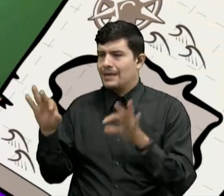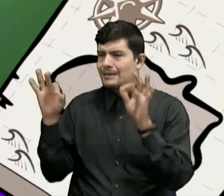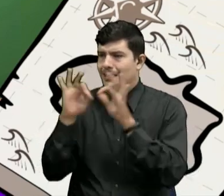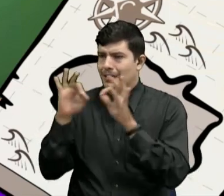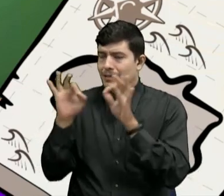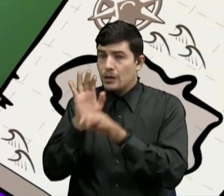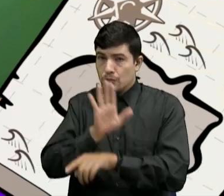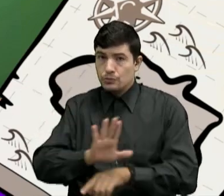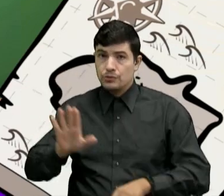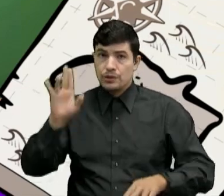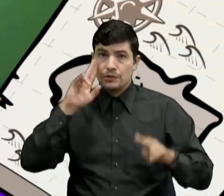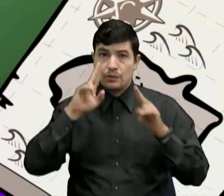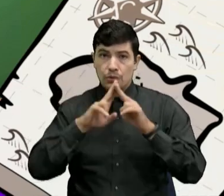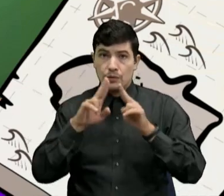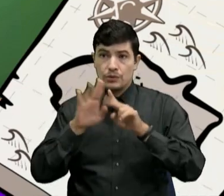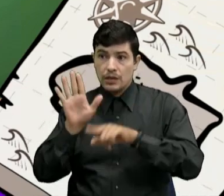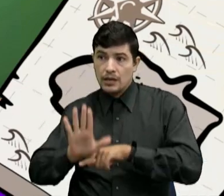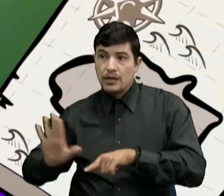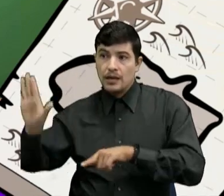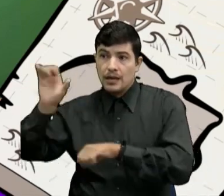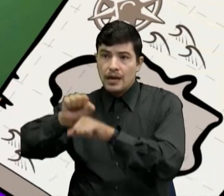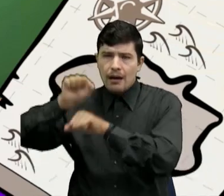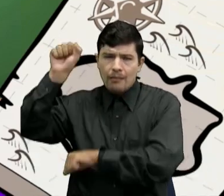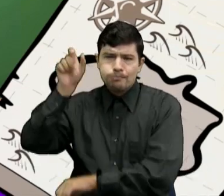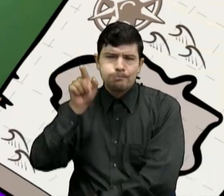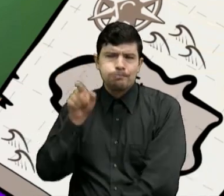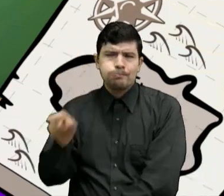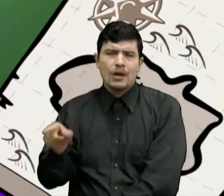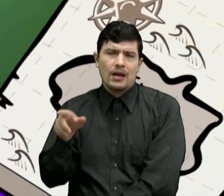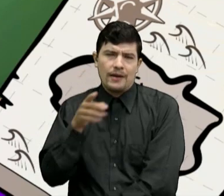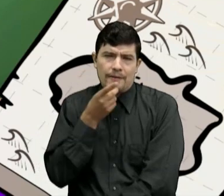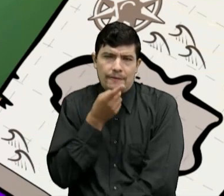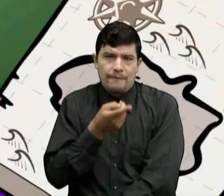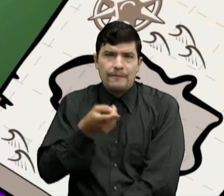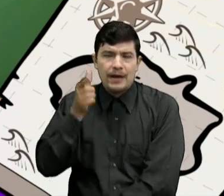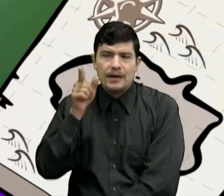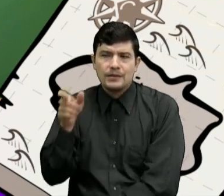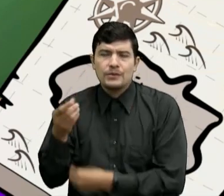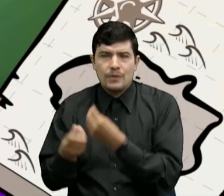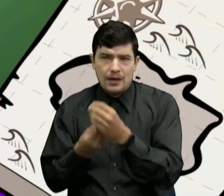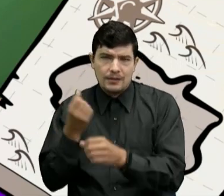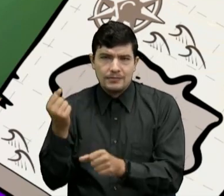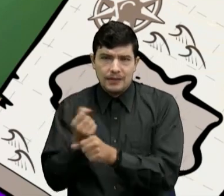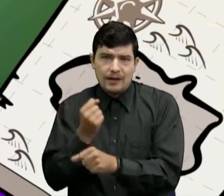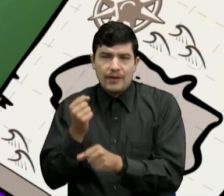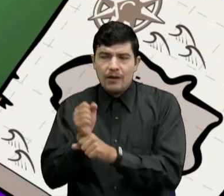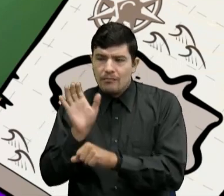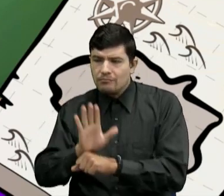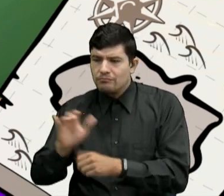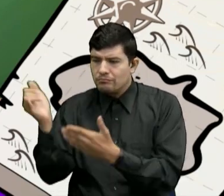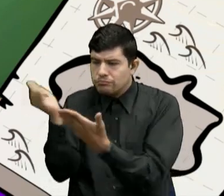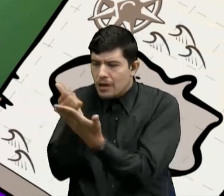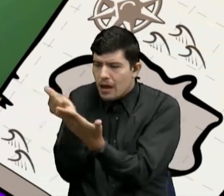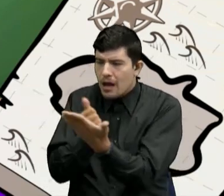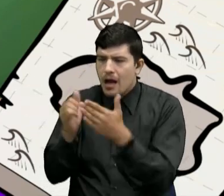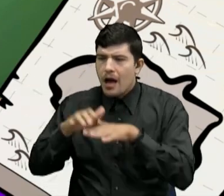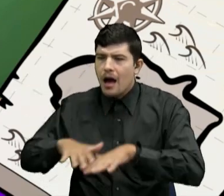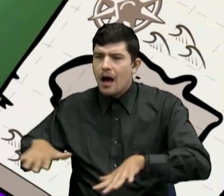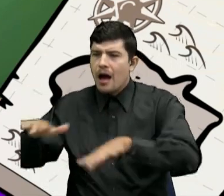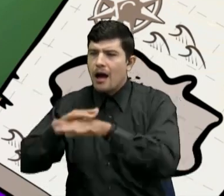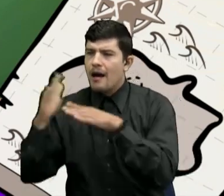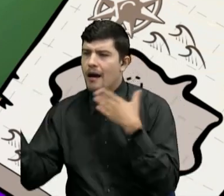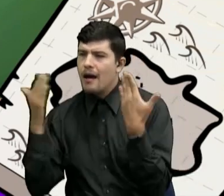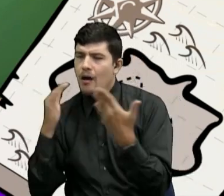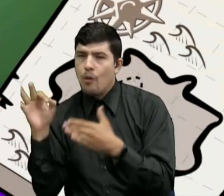ustedes ya conocen los mapas Pues les va a quedar mucho más fácil Elaborar el mapa de la vereda, del barrio,